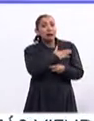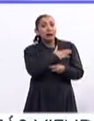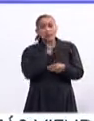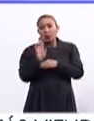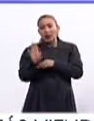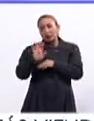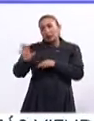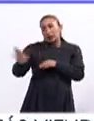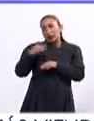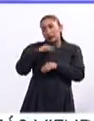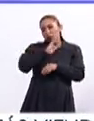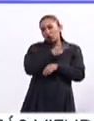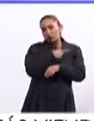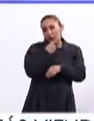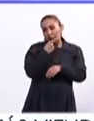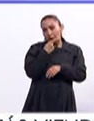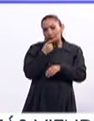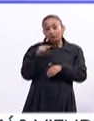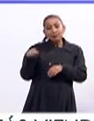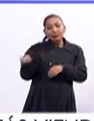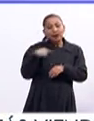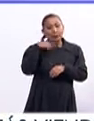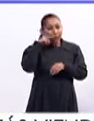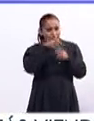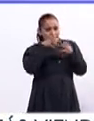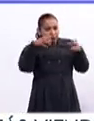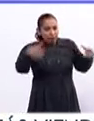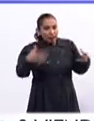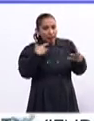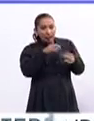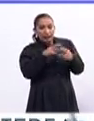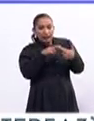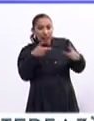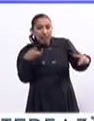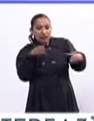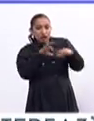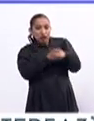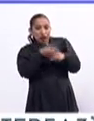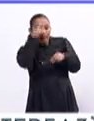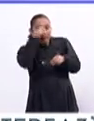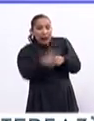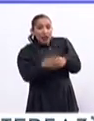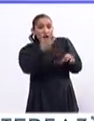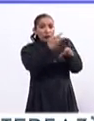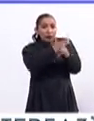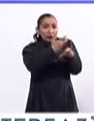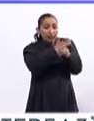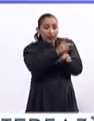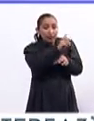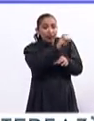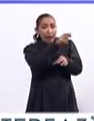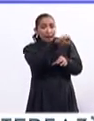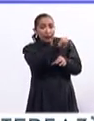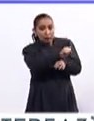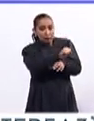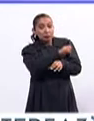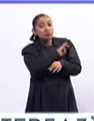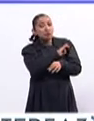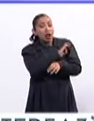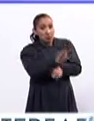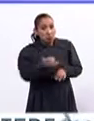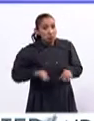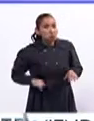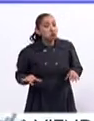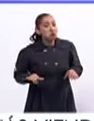porque Brasil, pues digo, habla portugués. Entonces, ve el tamaño de eso. La relación de México con sus Dreamers puede ser